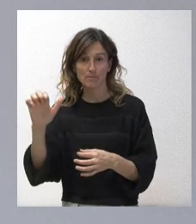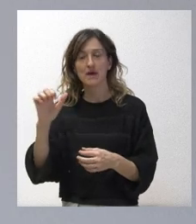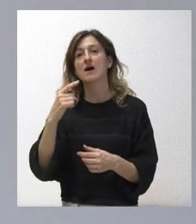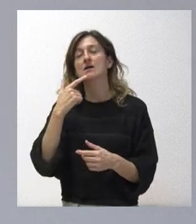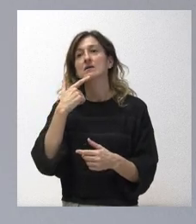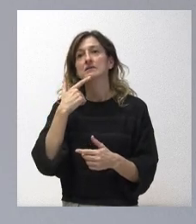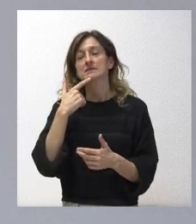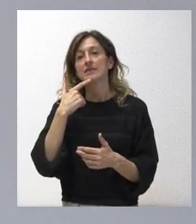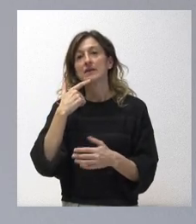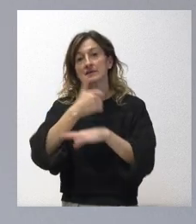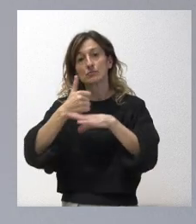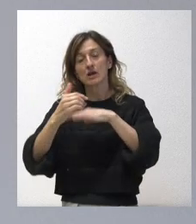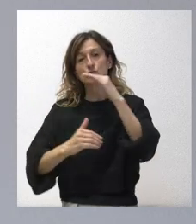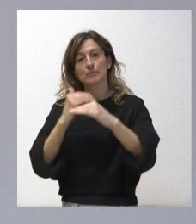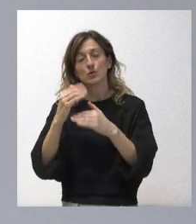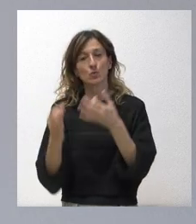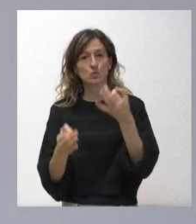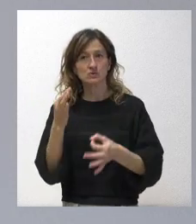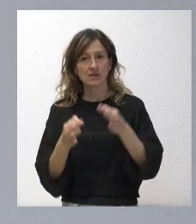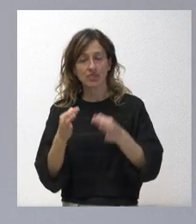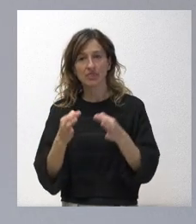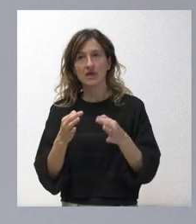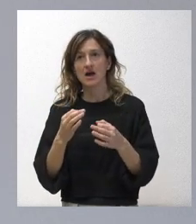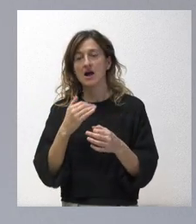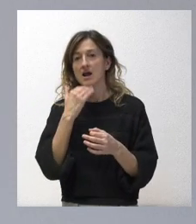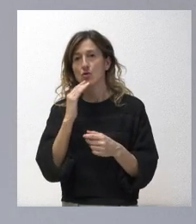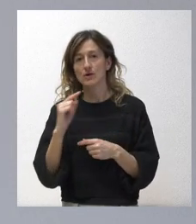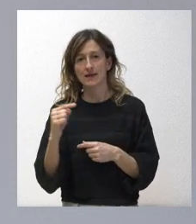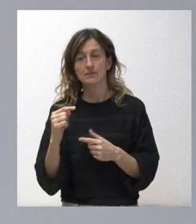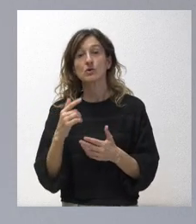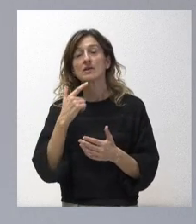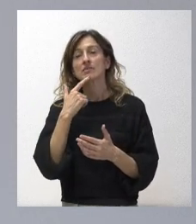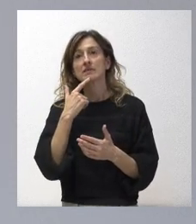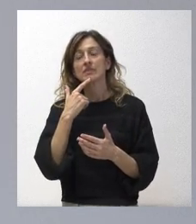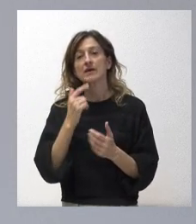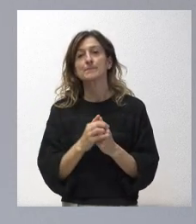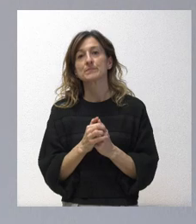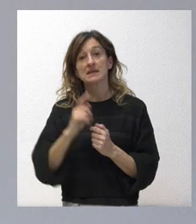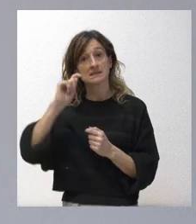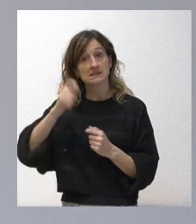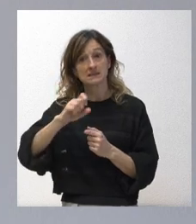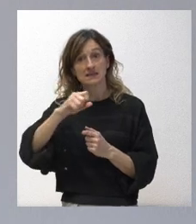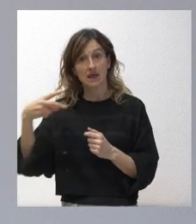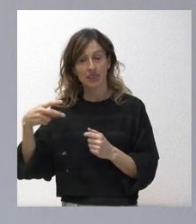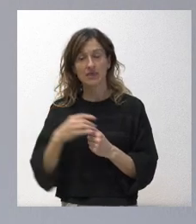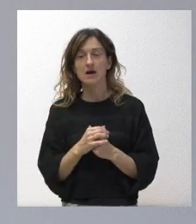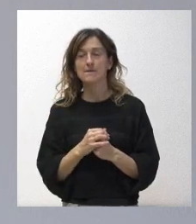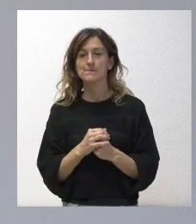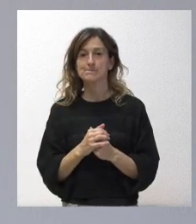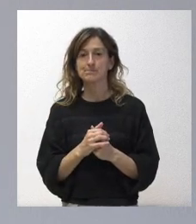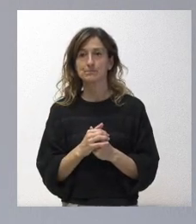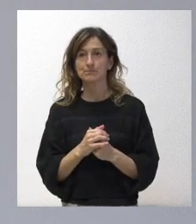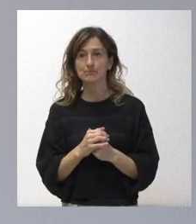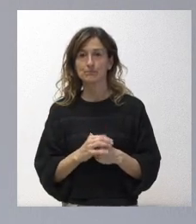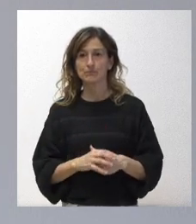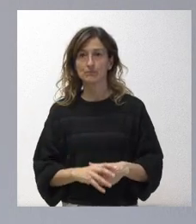el TSJ una cuestión perjudicial. Lo que viene a decir esta sentencia es que los